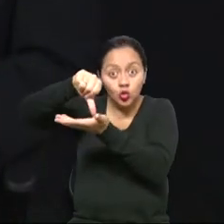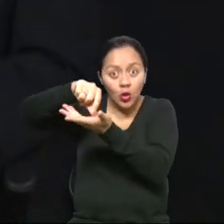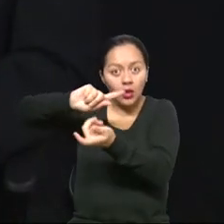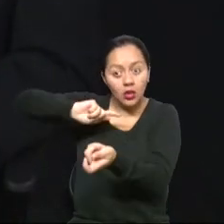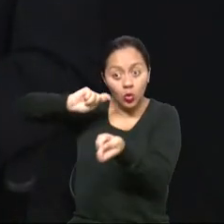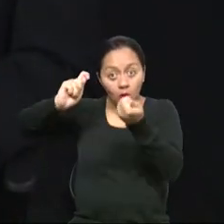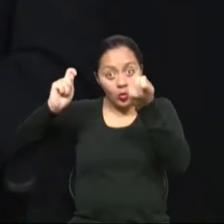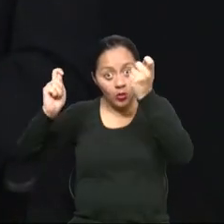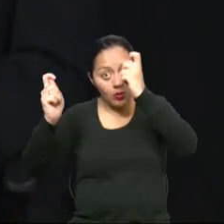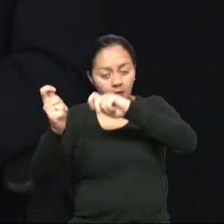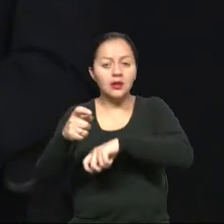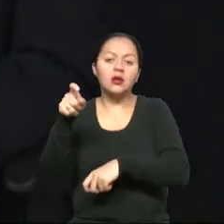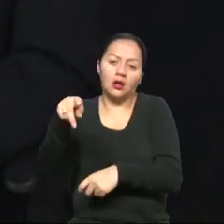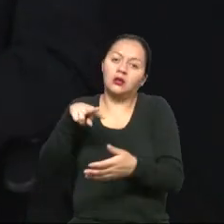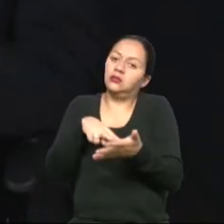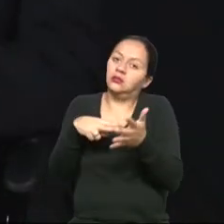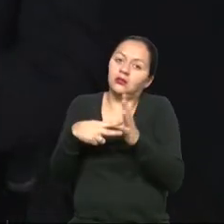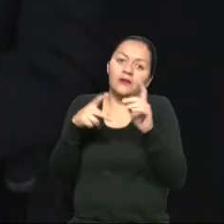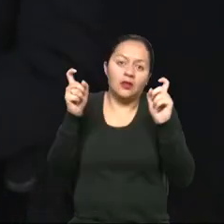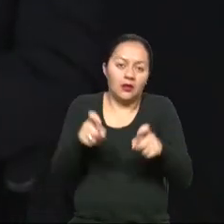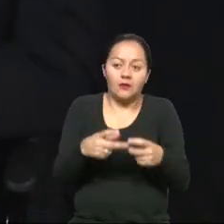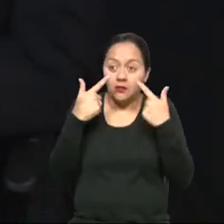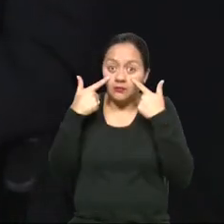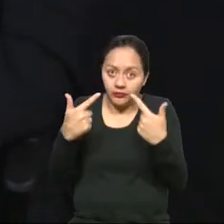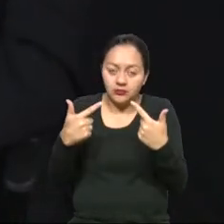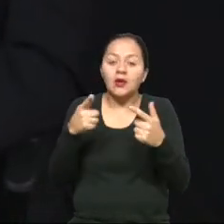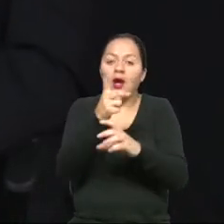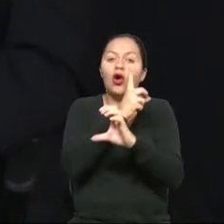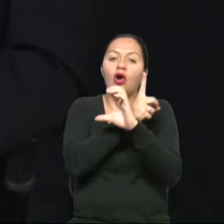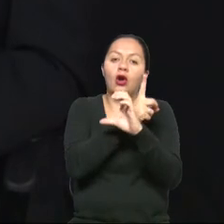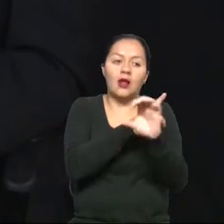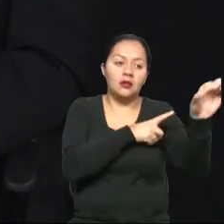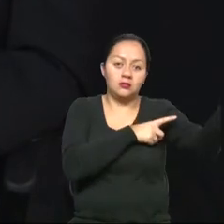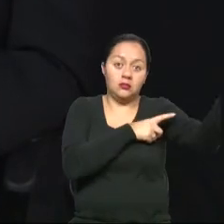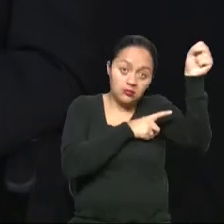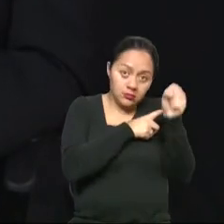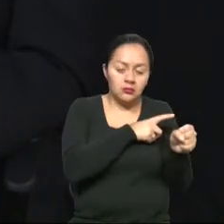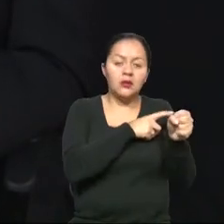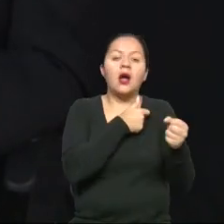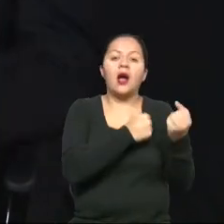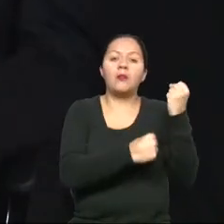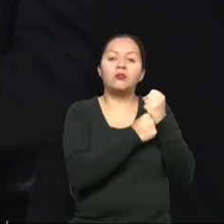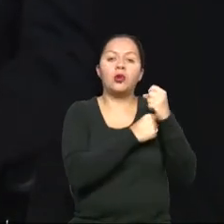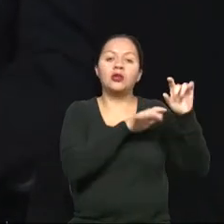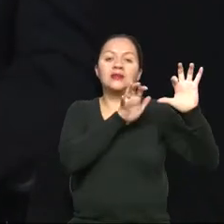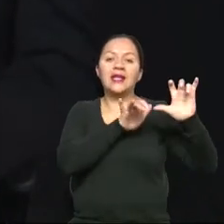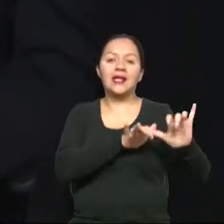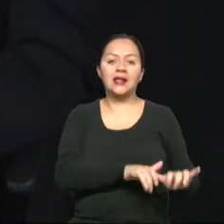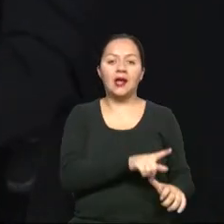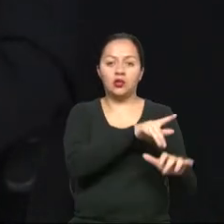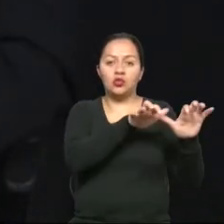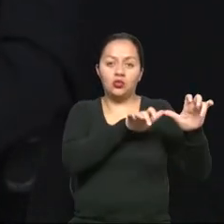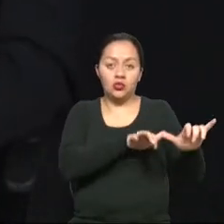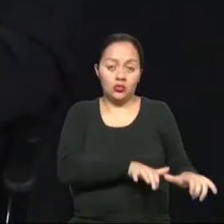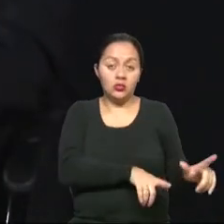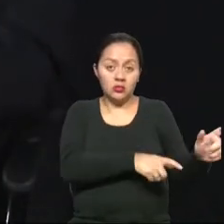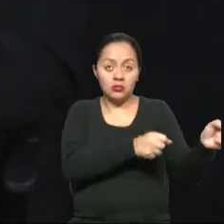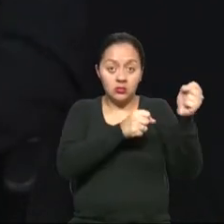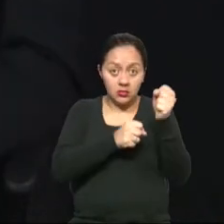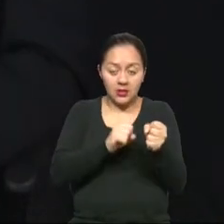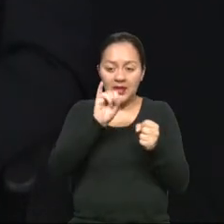justamente de la CONADIS para que nos apoyen y sean secretarías. Y nosotros como INEM abrirles las puertas al mundo a través de